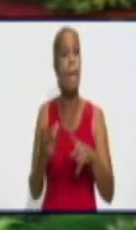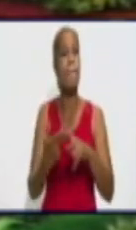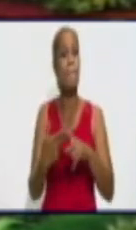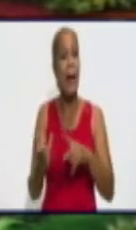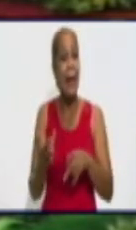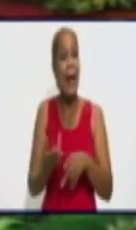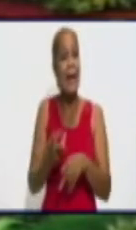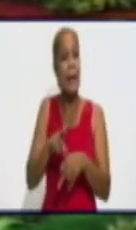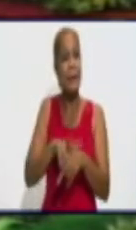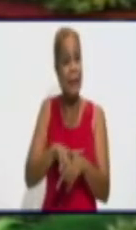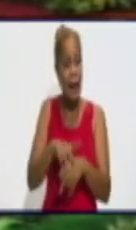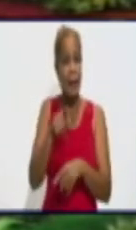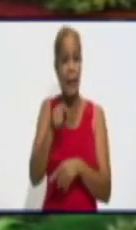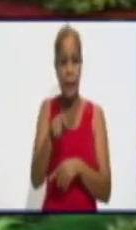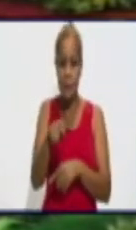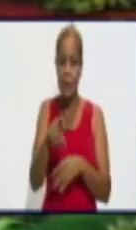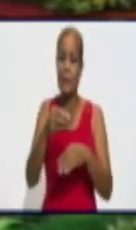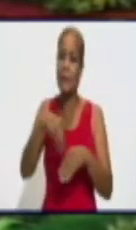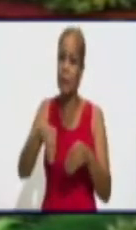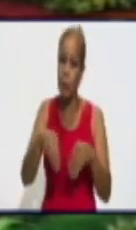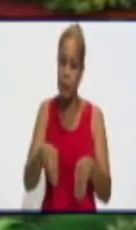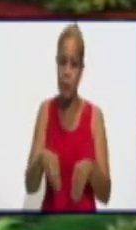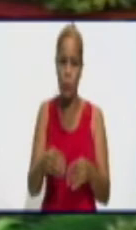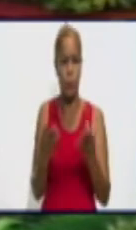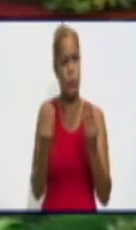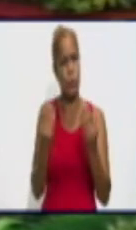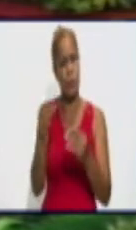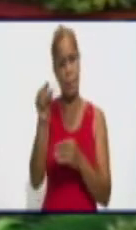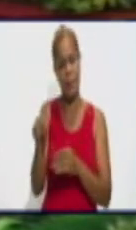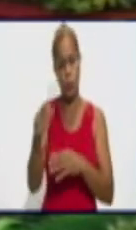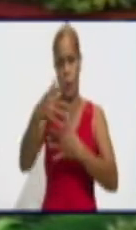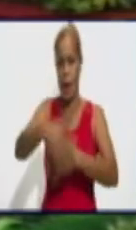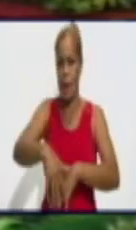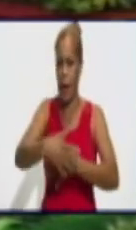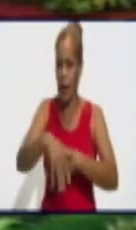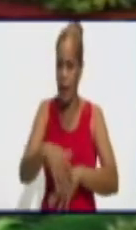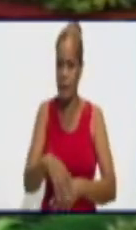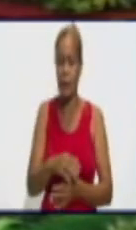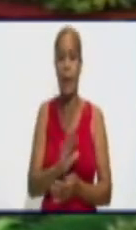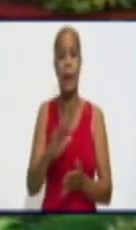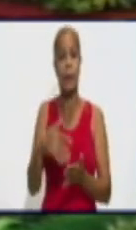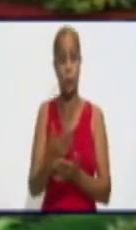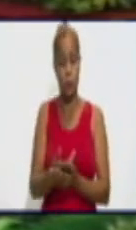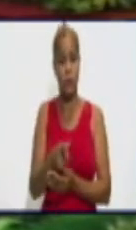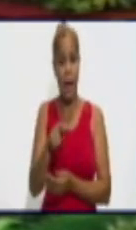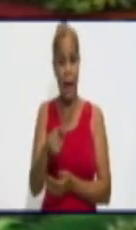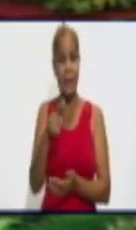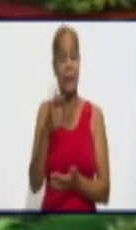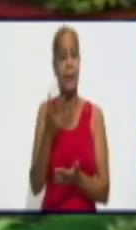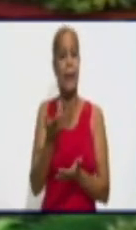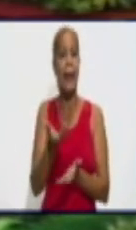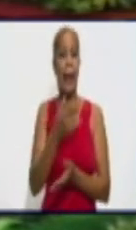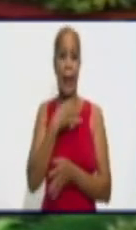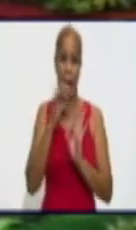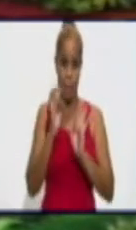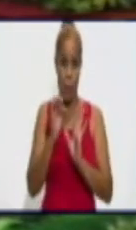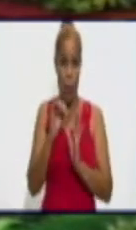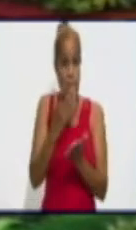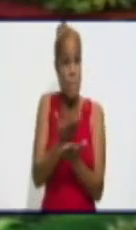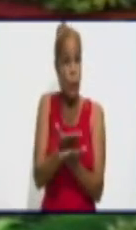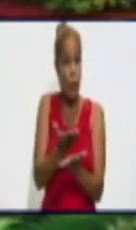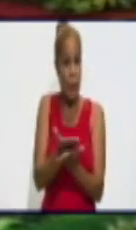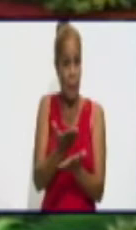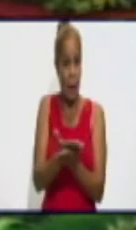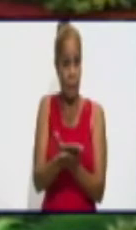incomodidad en la población. Está comprobado que si usted saca a la venta lapicero, fíjese, lapicero,